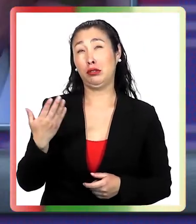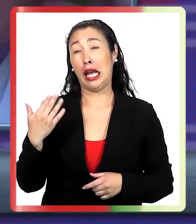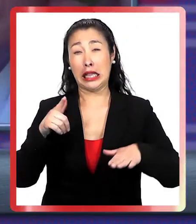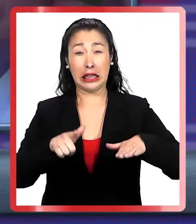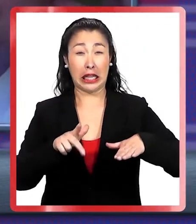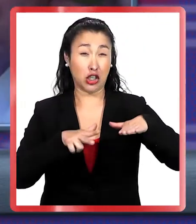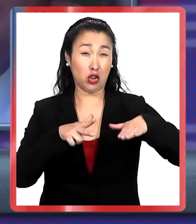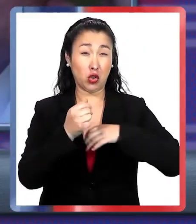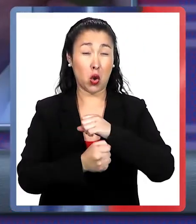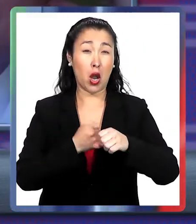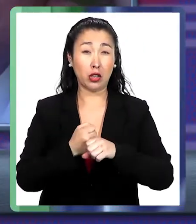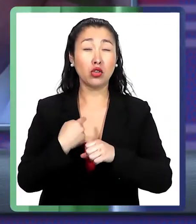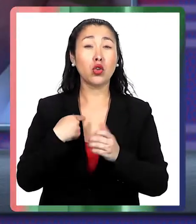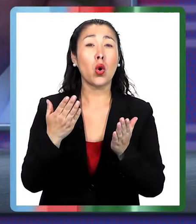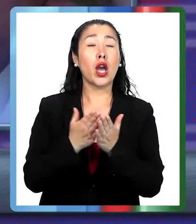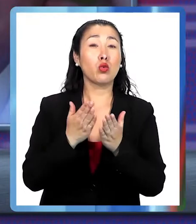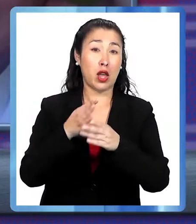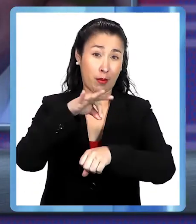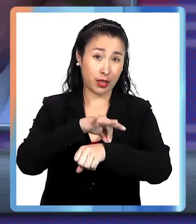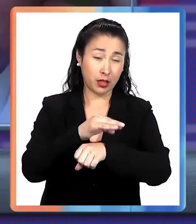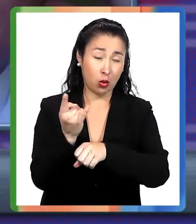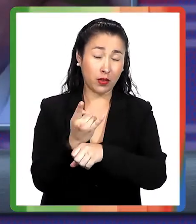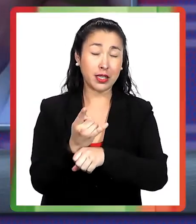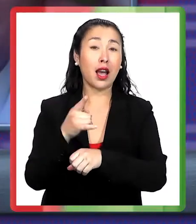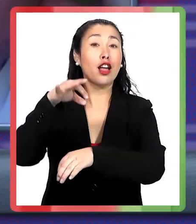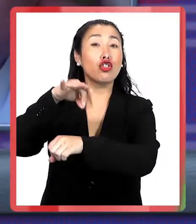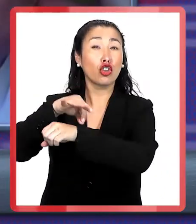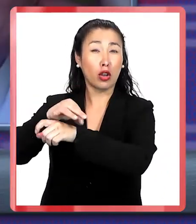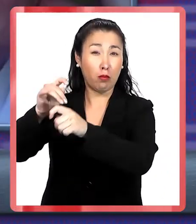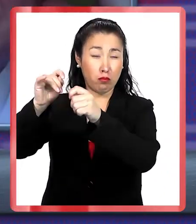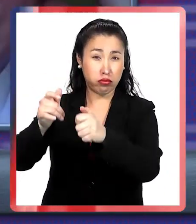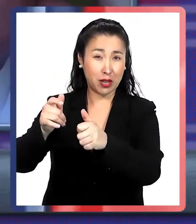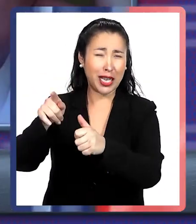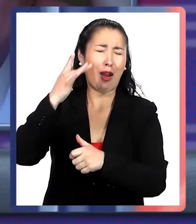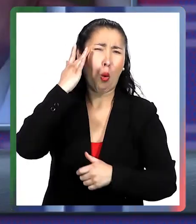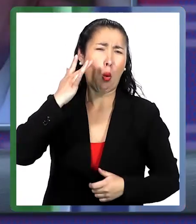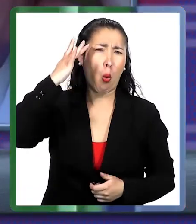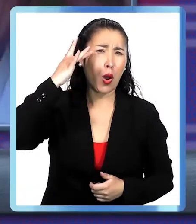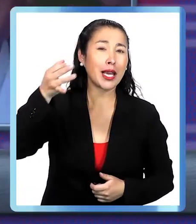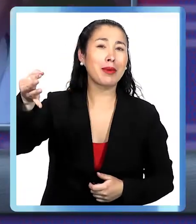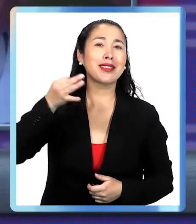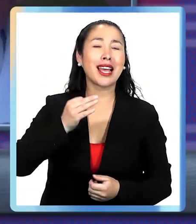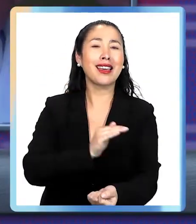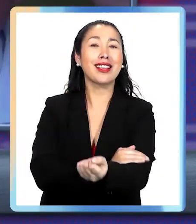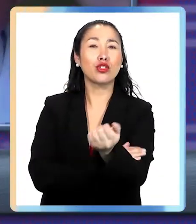18 años y estaba estudiando medicina, la doctora especialista era muy seca, en hipertensión dijo, la